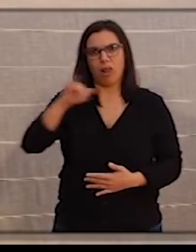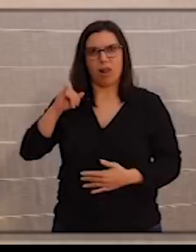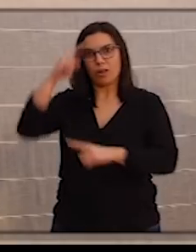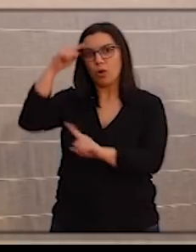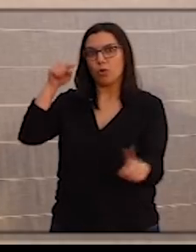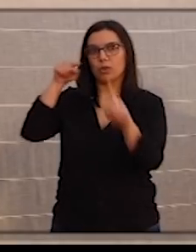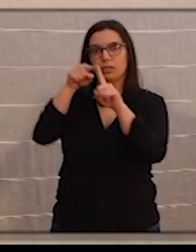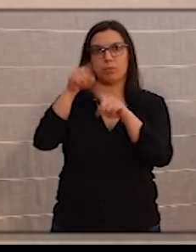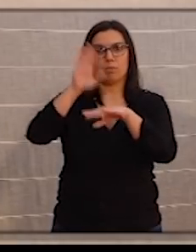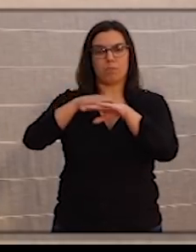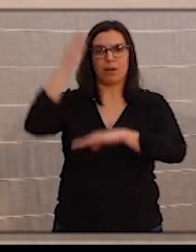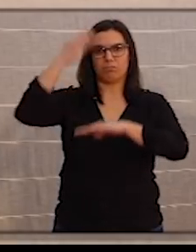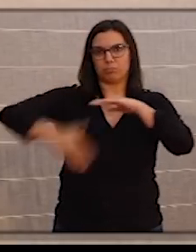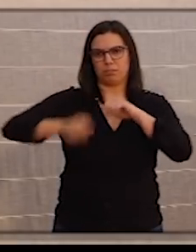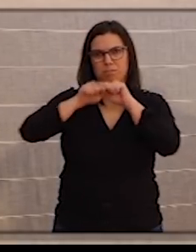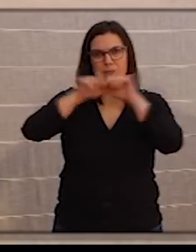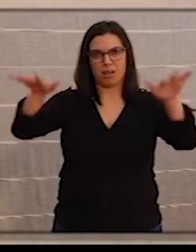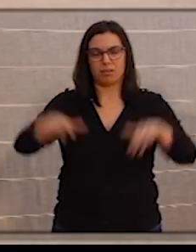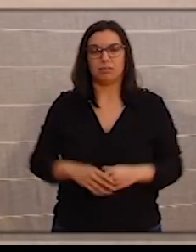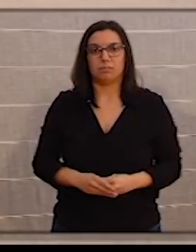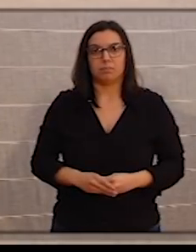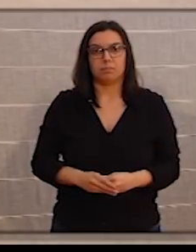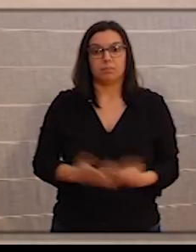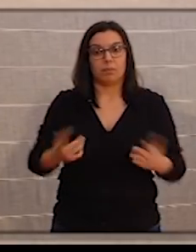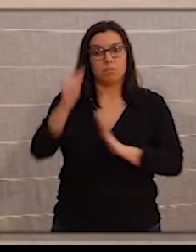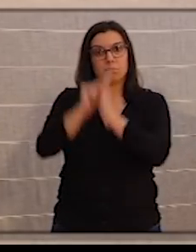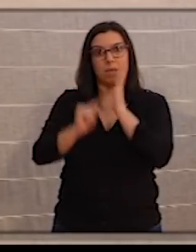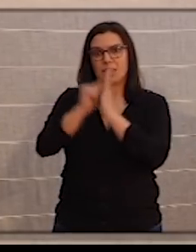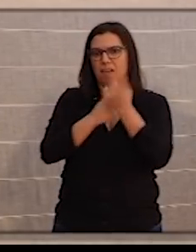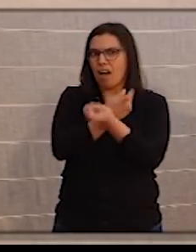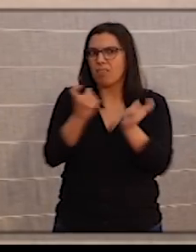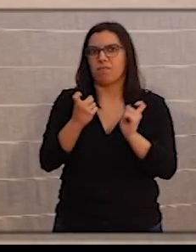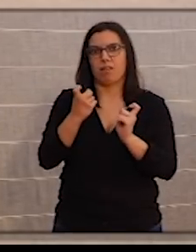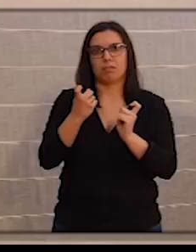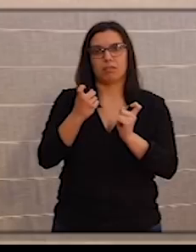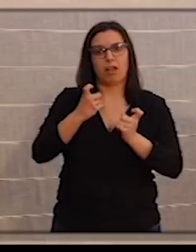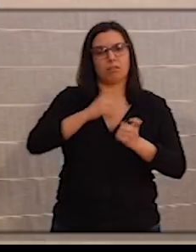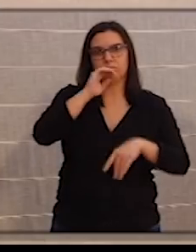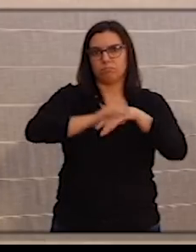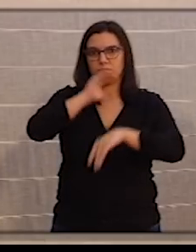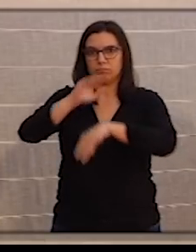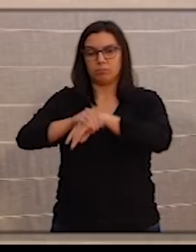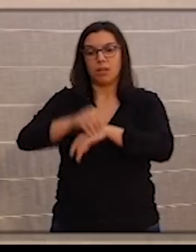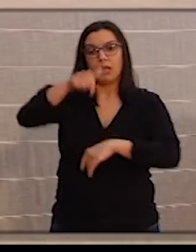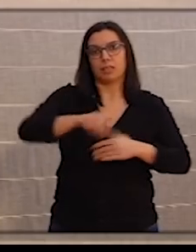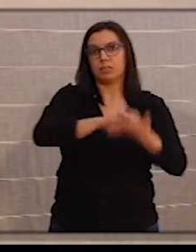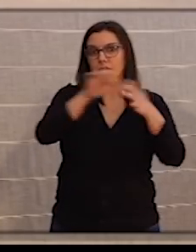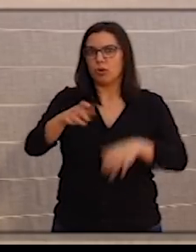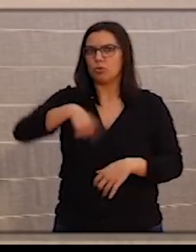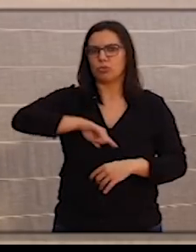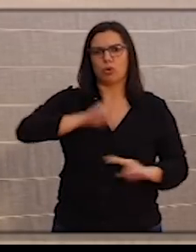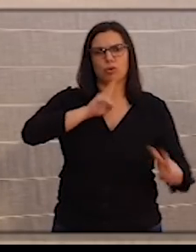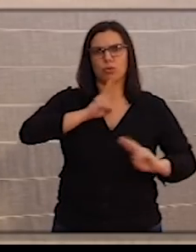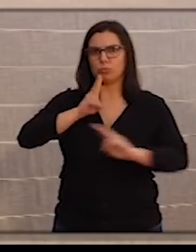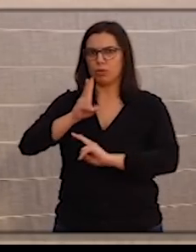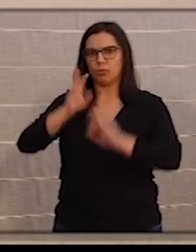para combatir esta pandemia y con las medidas que sea necesario aplicar. Desde Castilla y León estamos respondiendo y